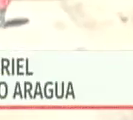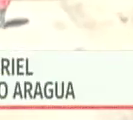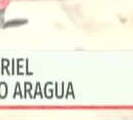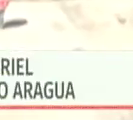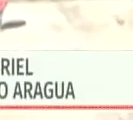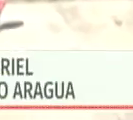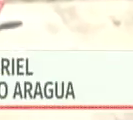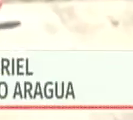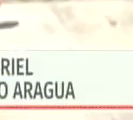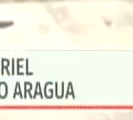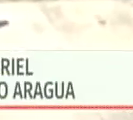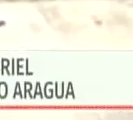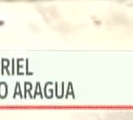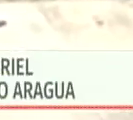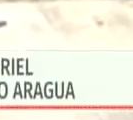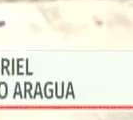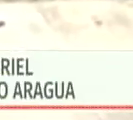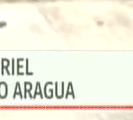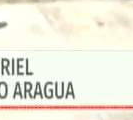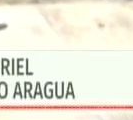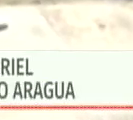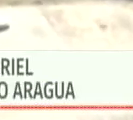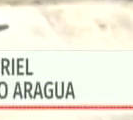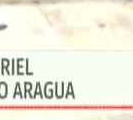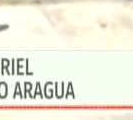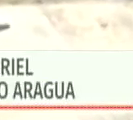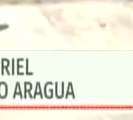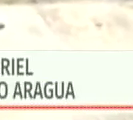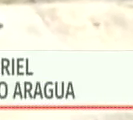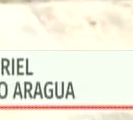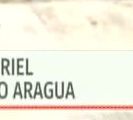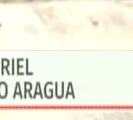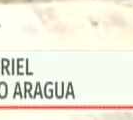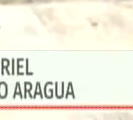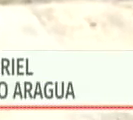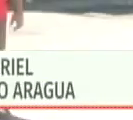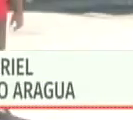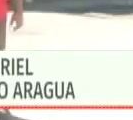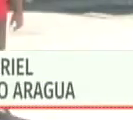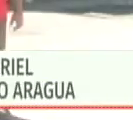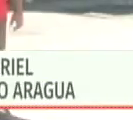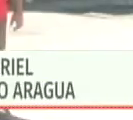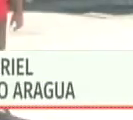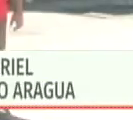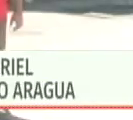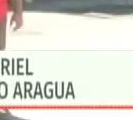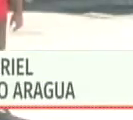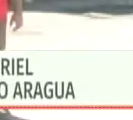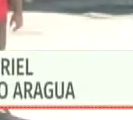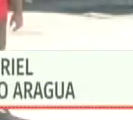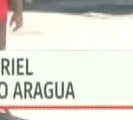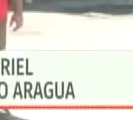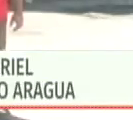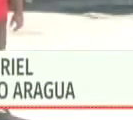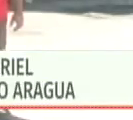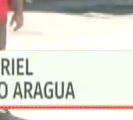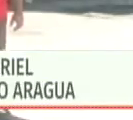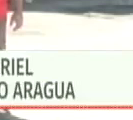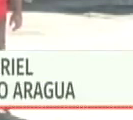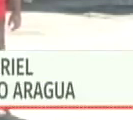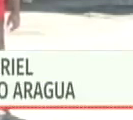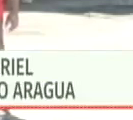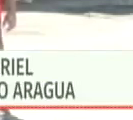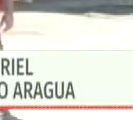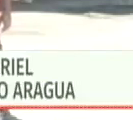la capacidad de producción de asfalto para nuestros 18 municipios las 50 parroquias de la